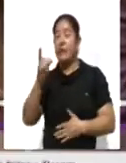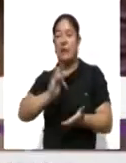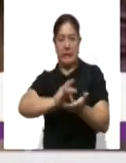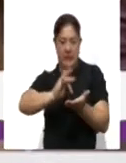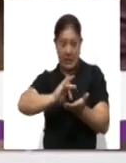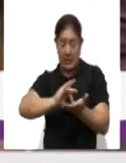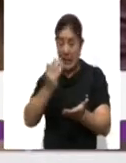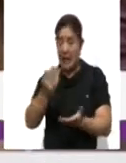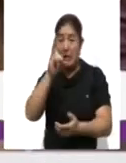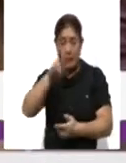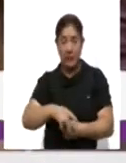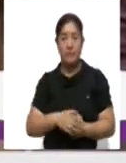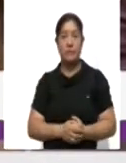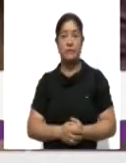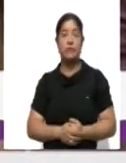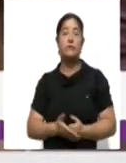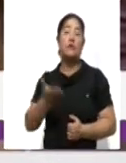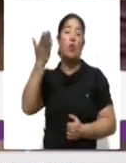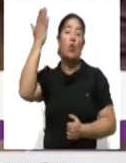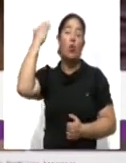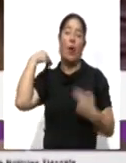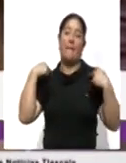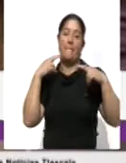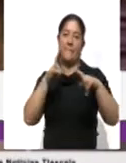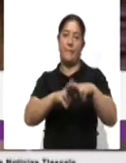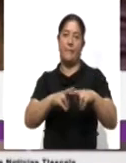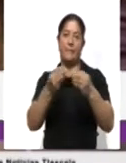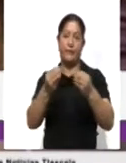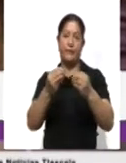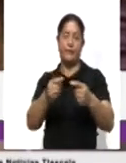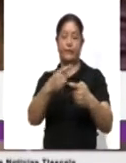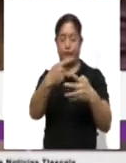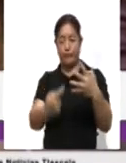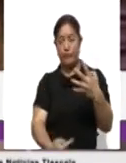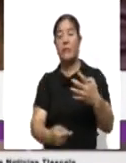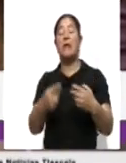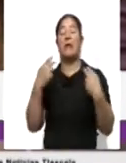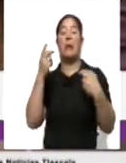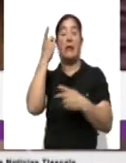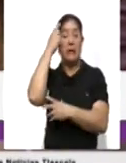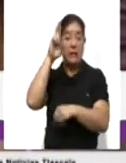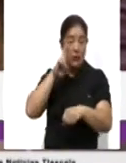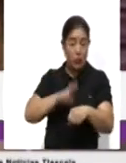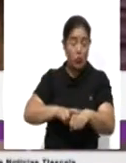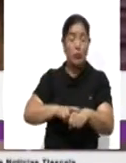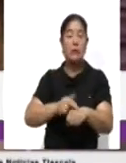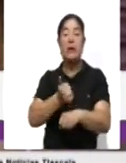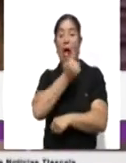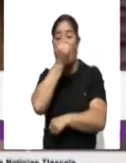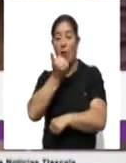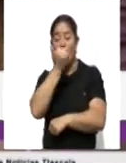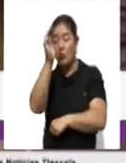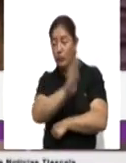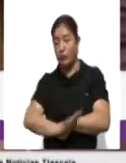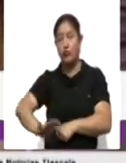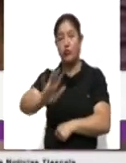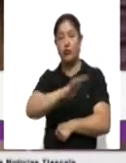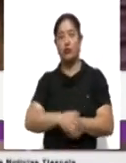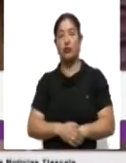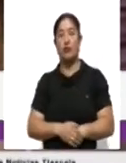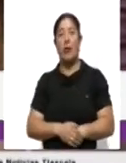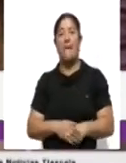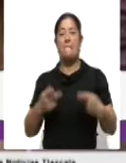a nuestros maestros, a nuestros directores, a los estudiantes, al pueblo